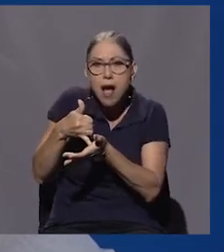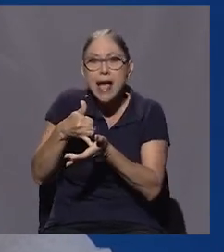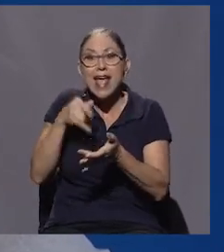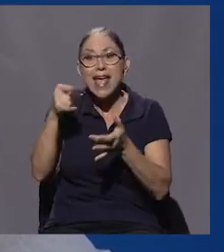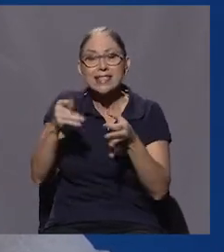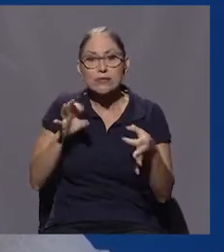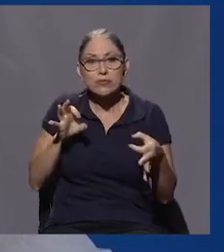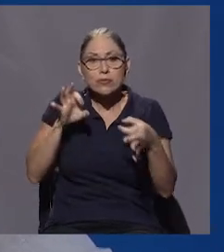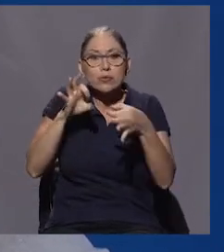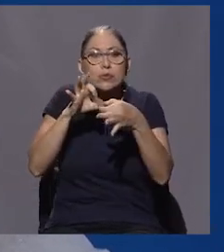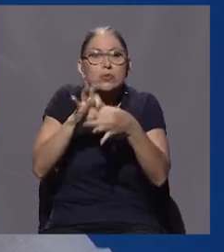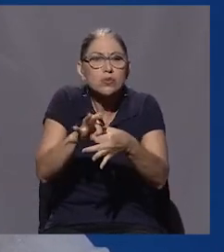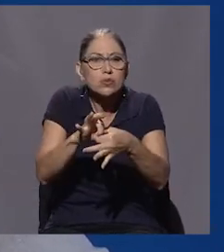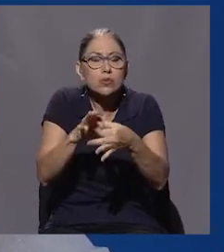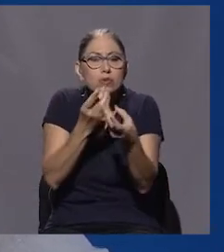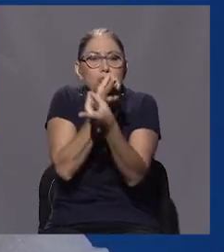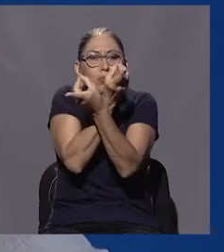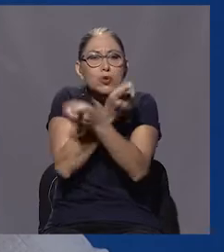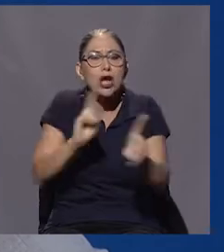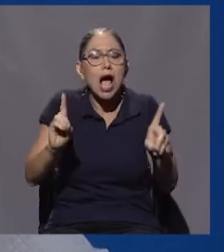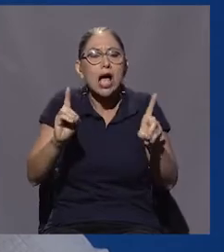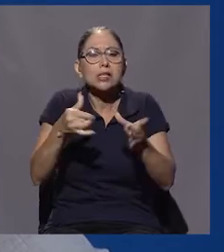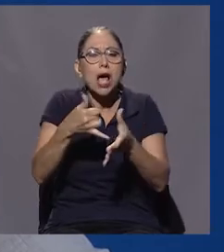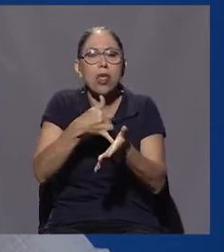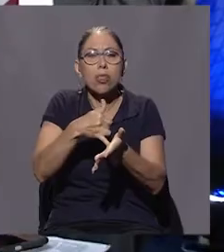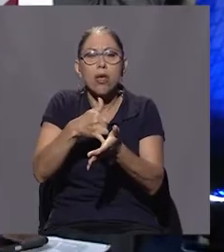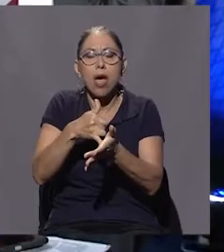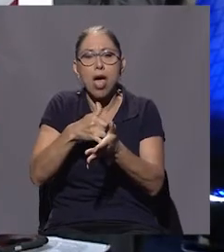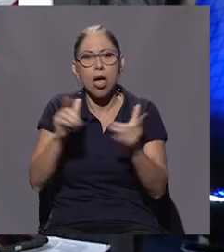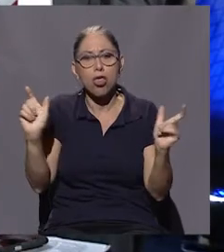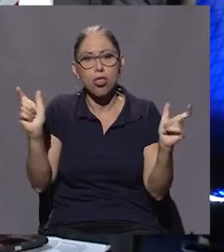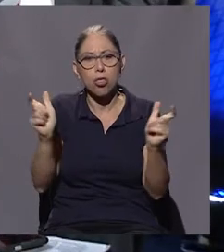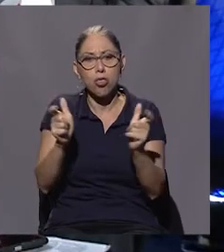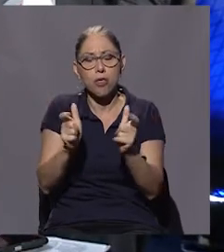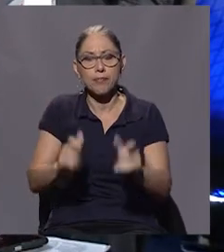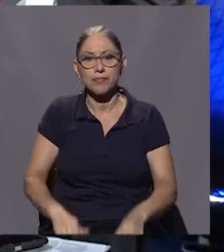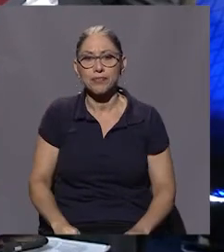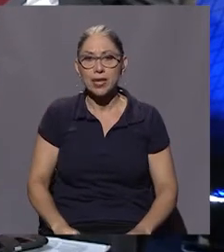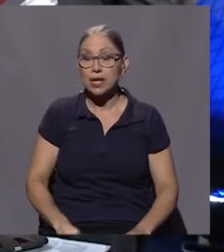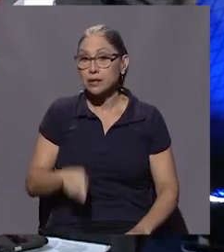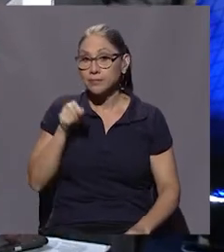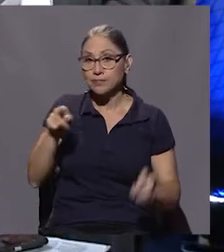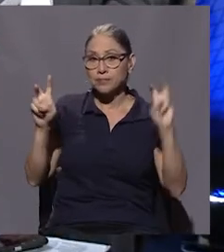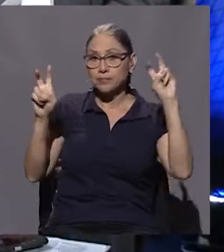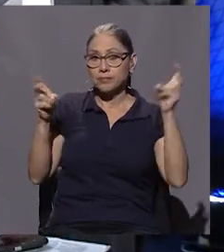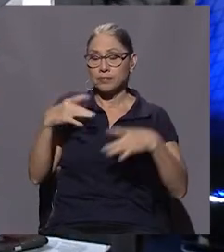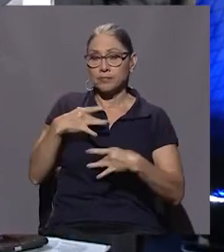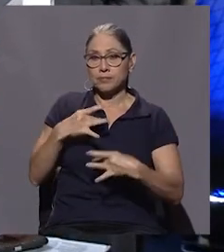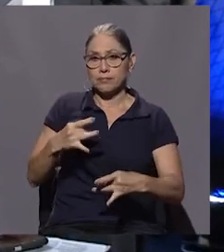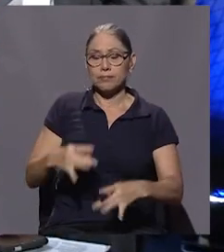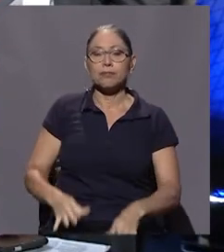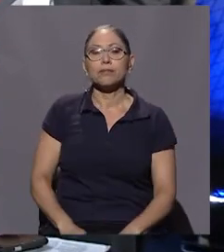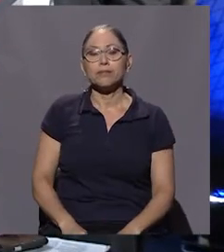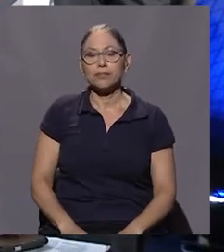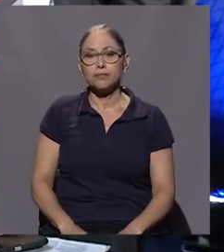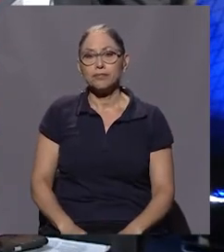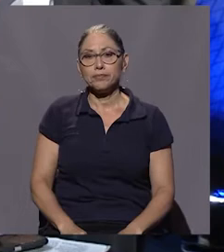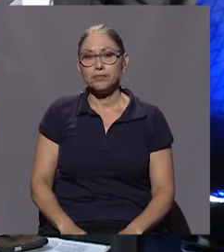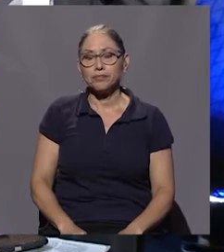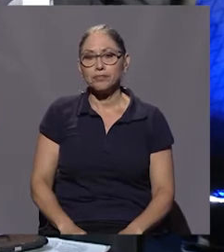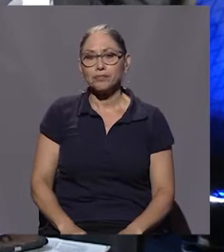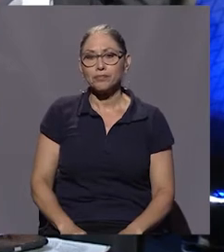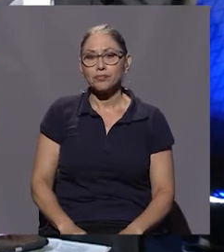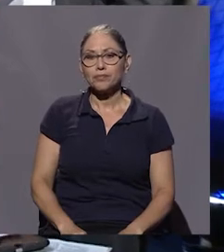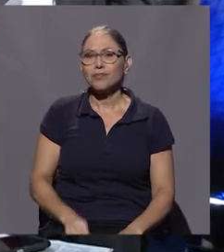tono de una democracia que se viene debilitando. Bueno, aquí entramos en un tema muy interesante, Marlon.